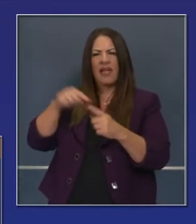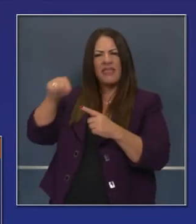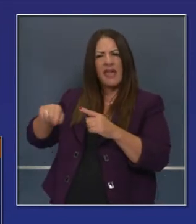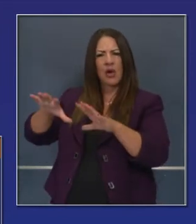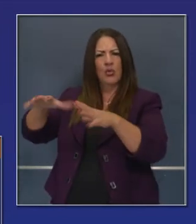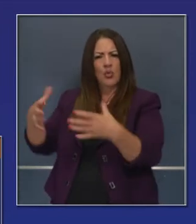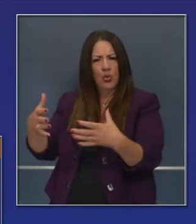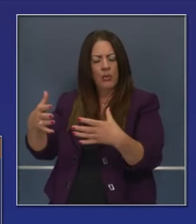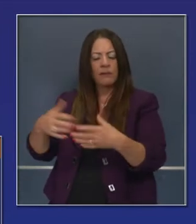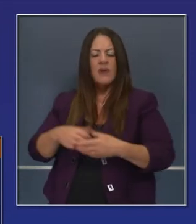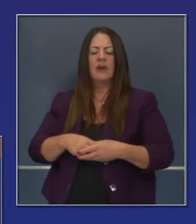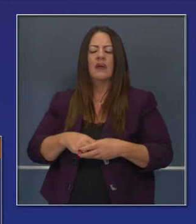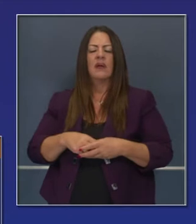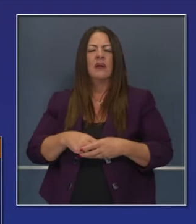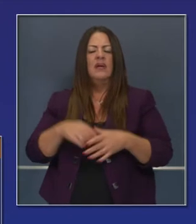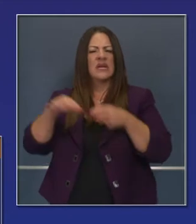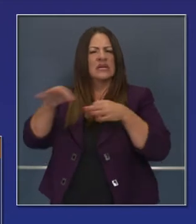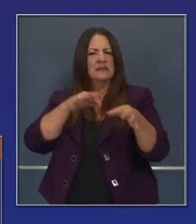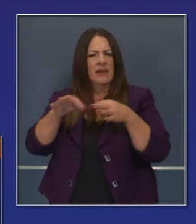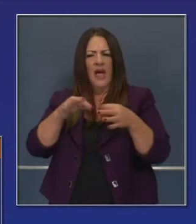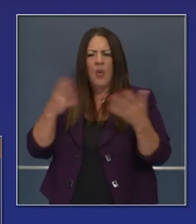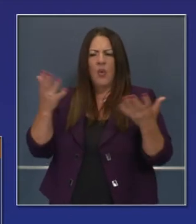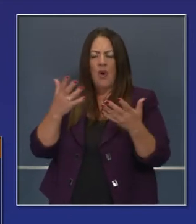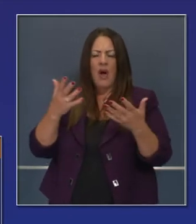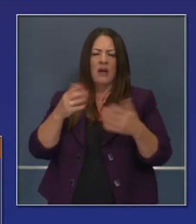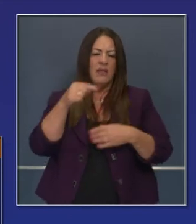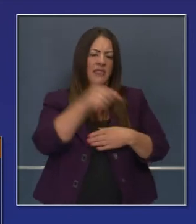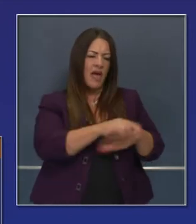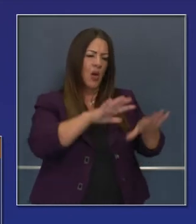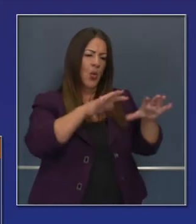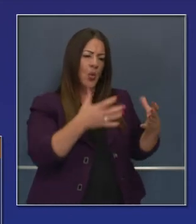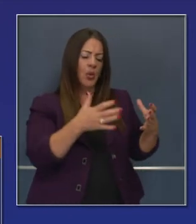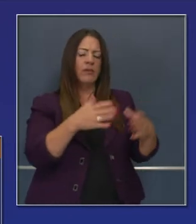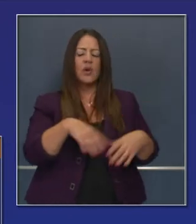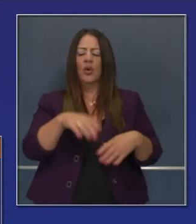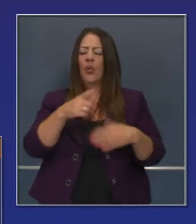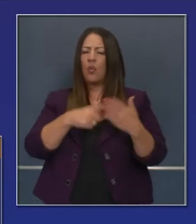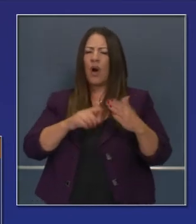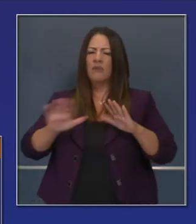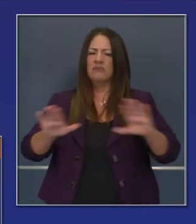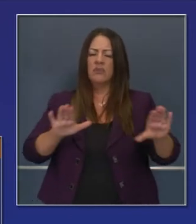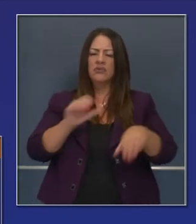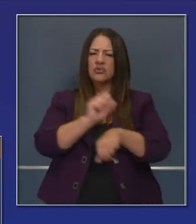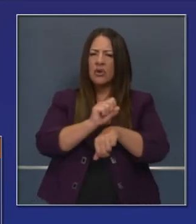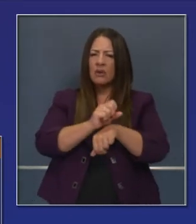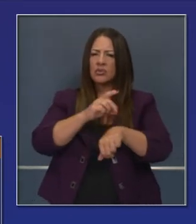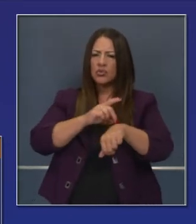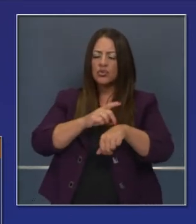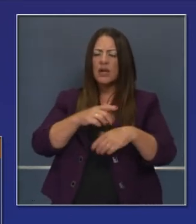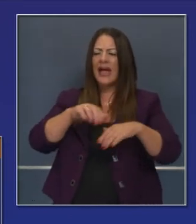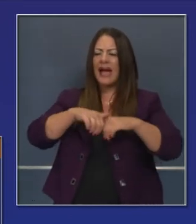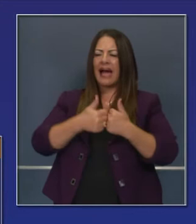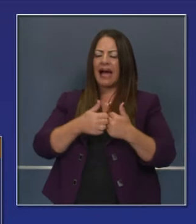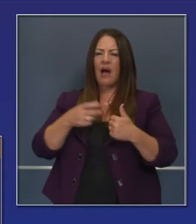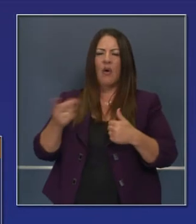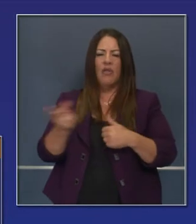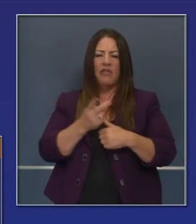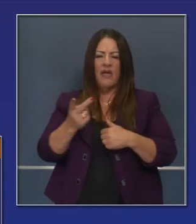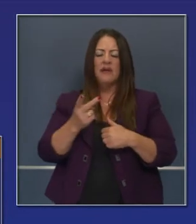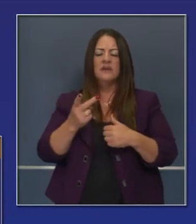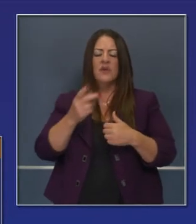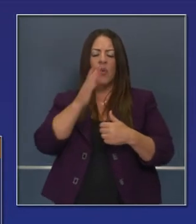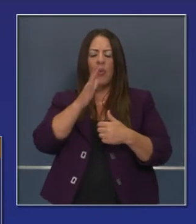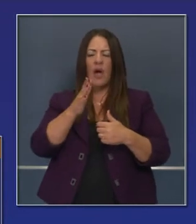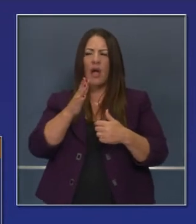y comparándolo al grupo de seguridad cuando les traiga las últimas noticias sobre el